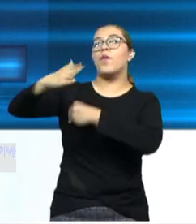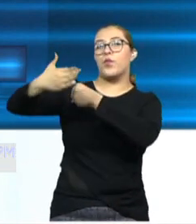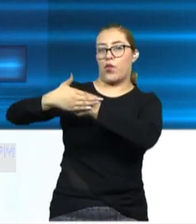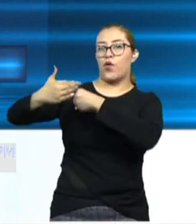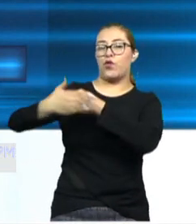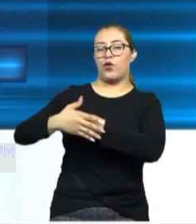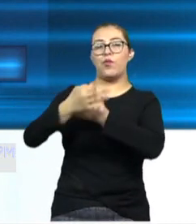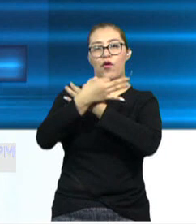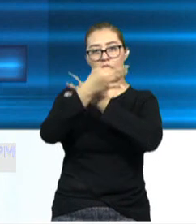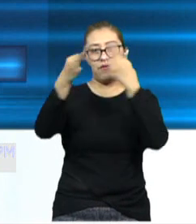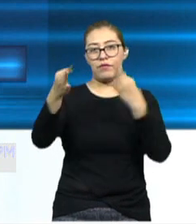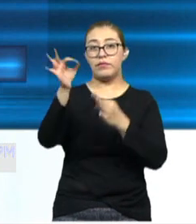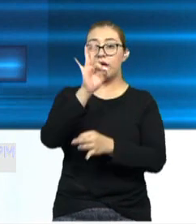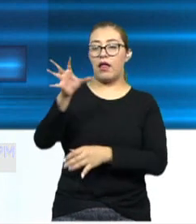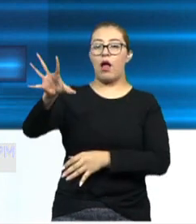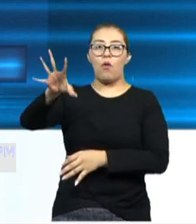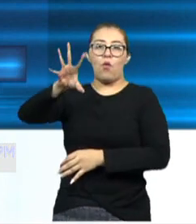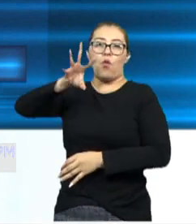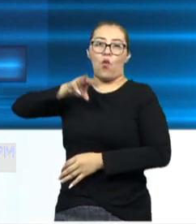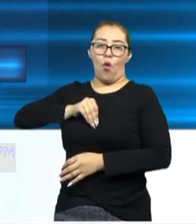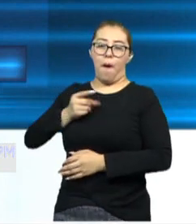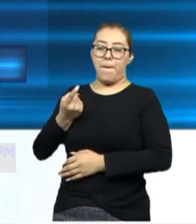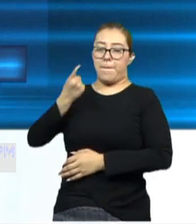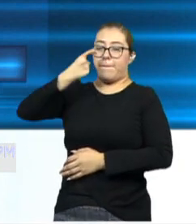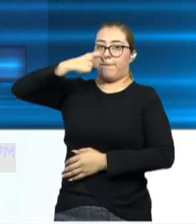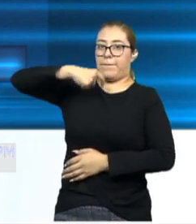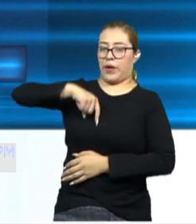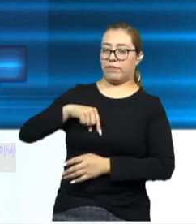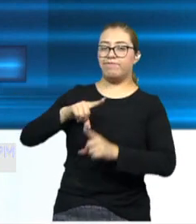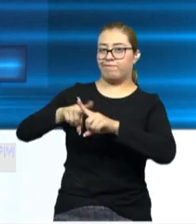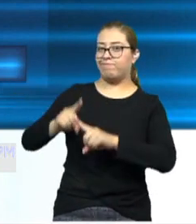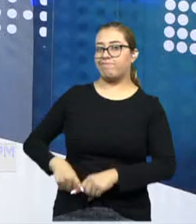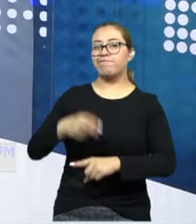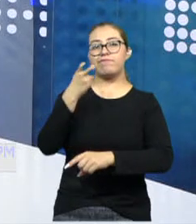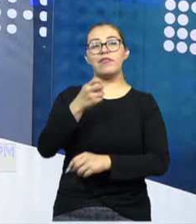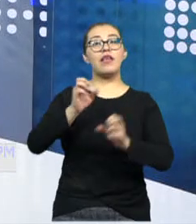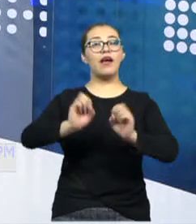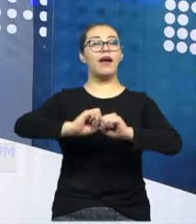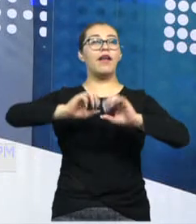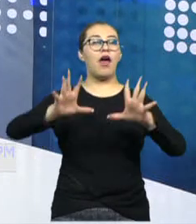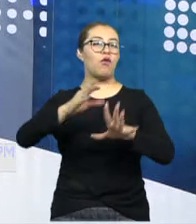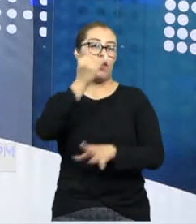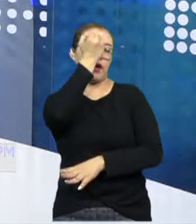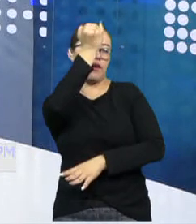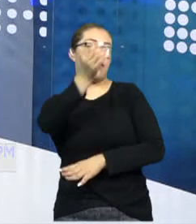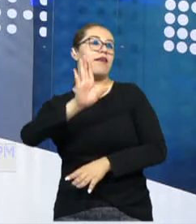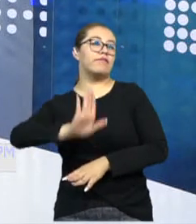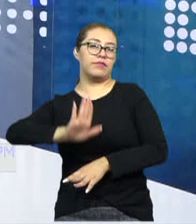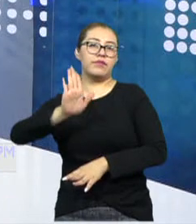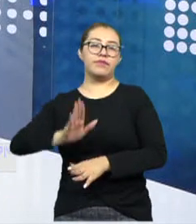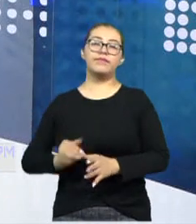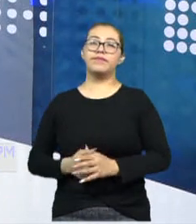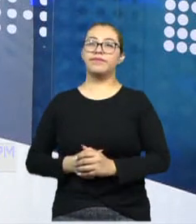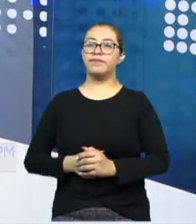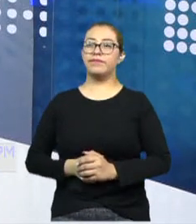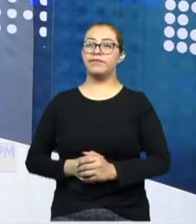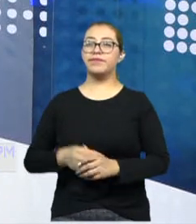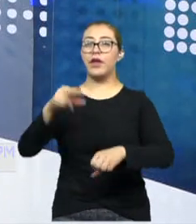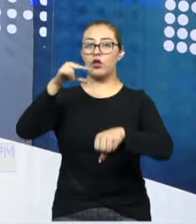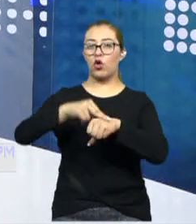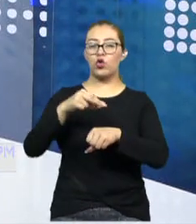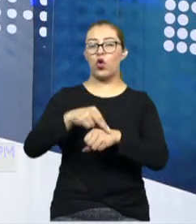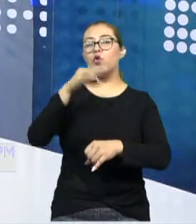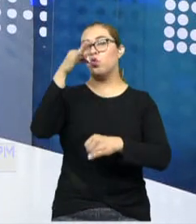que sería una transmisión vertical. Pero, con mucha prudencia, hablamos de una hipótesis de mayor probabilidad. Doctor, para